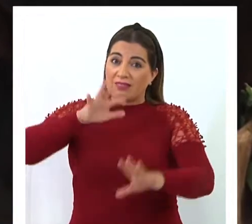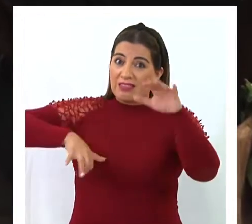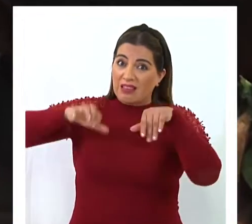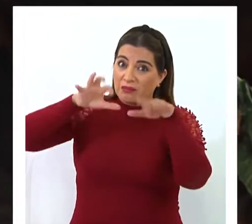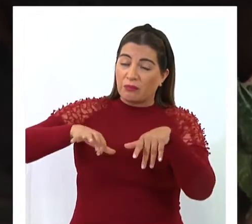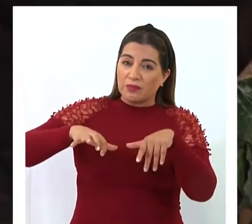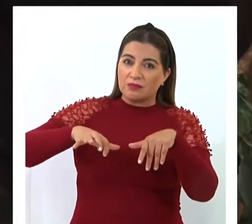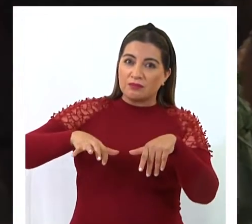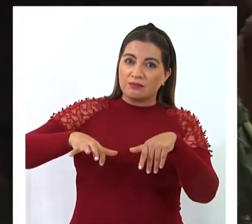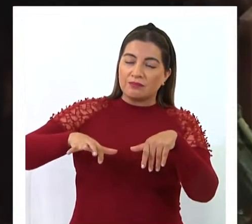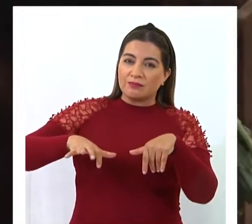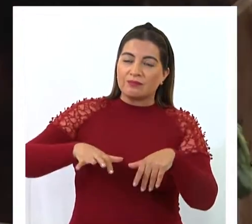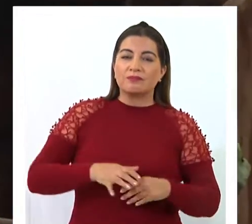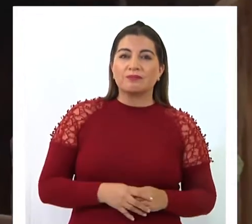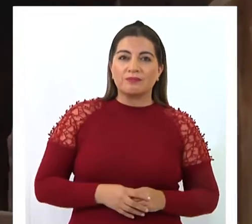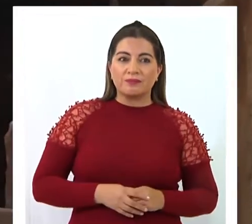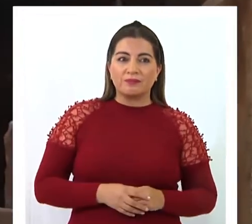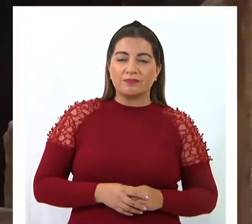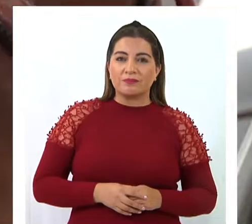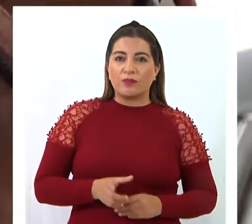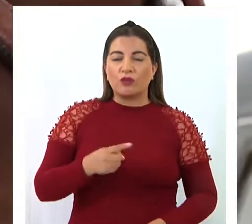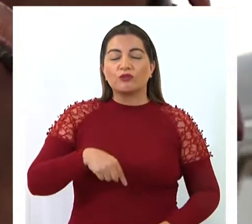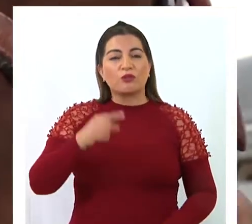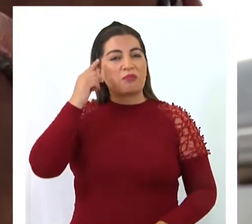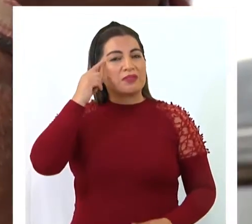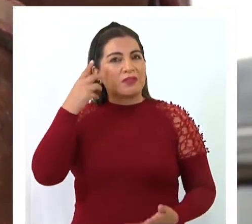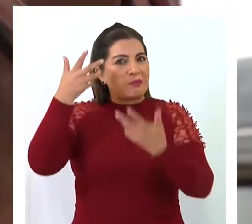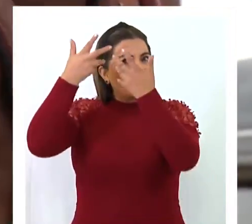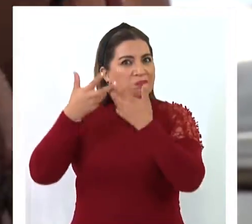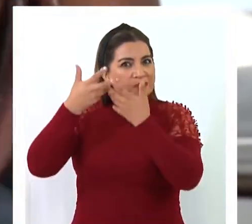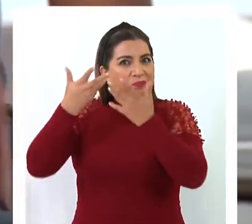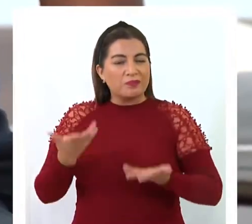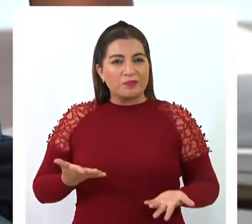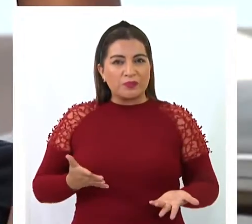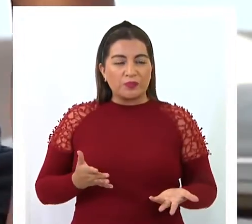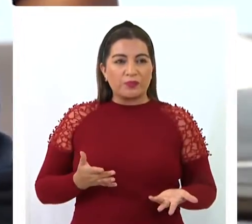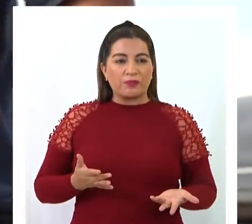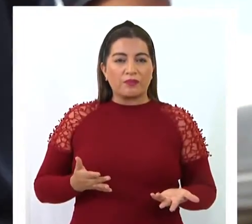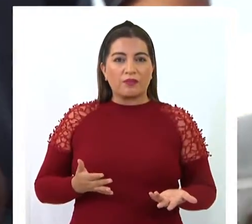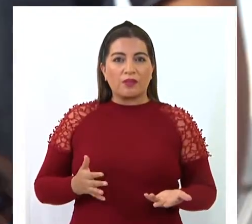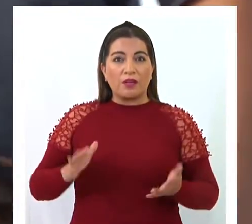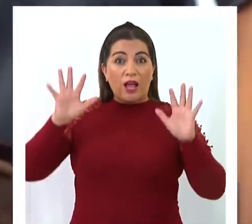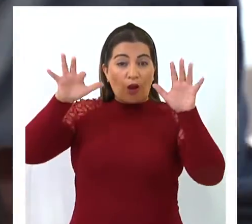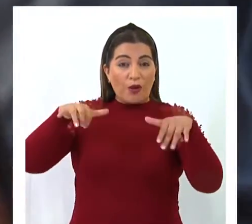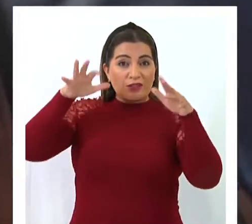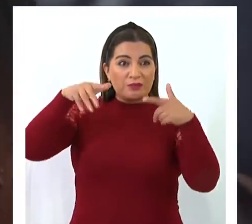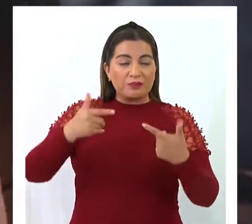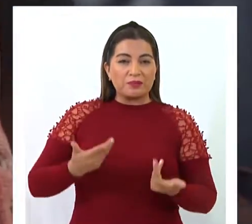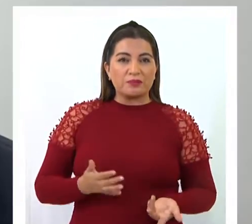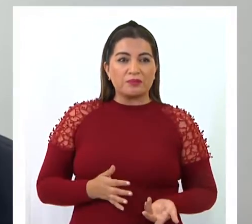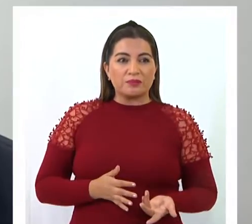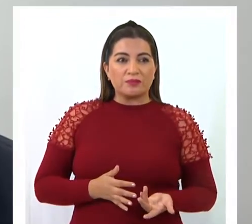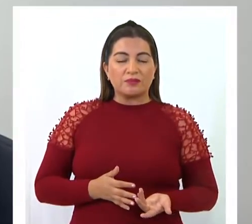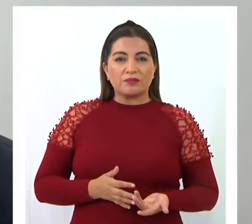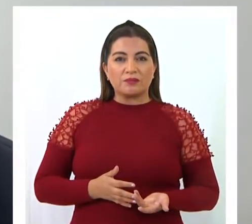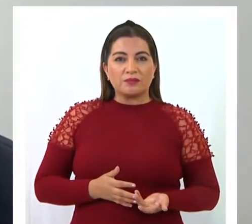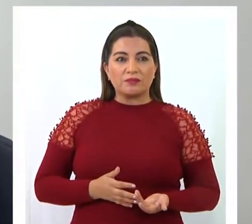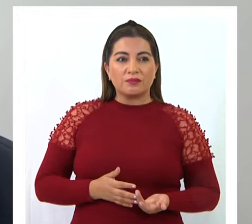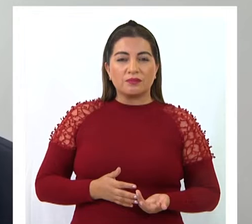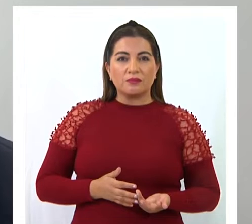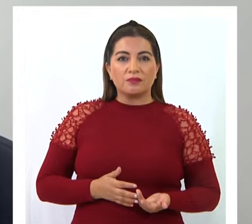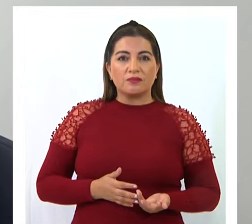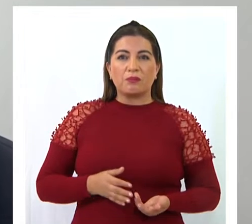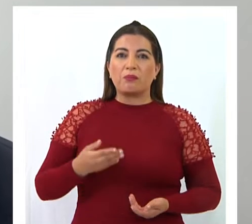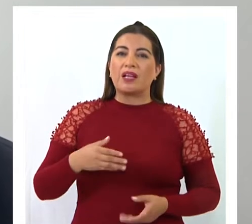tendencia a buscar a que el uso de estos animales sea bastante más